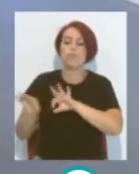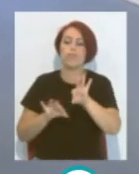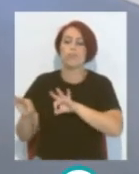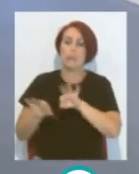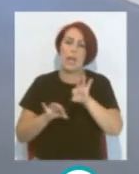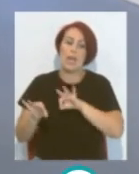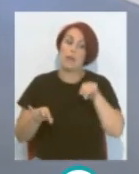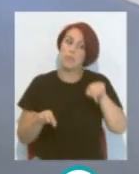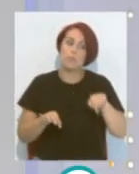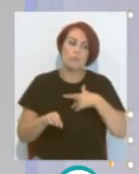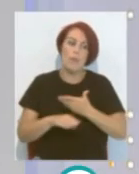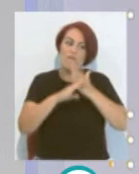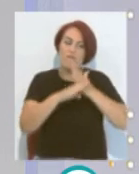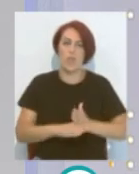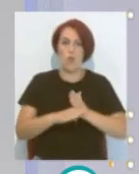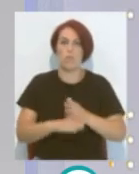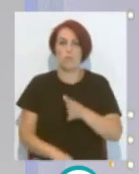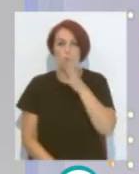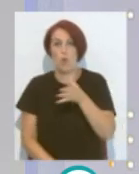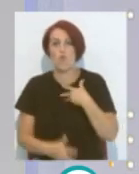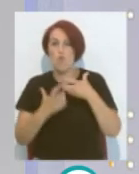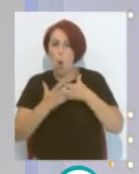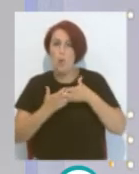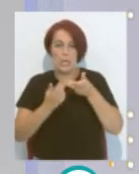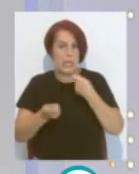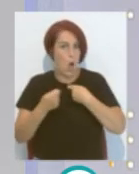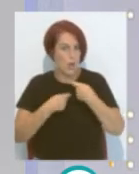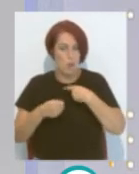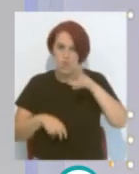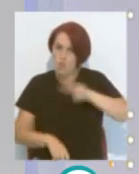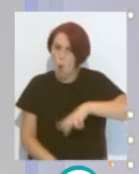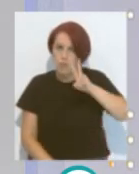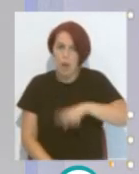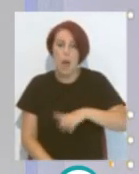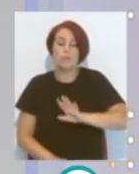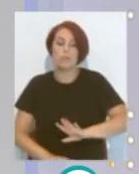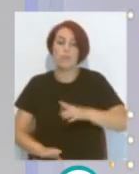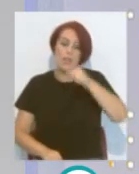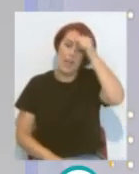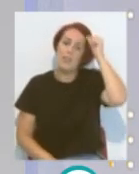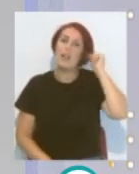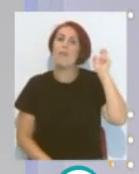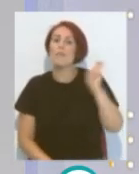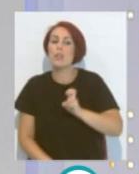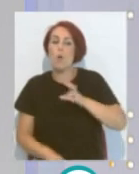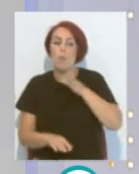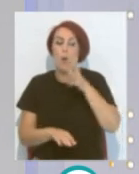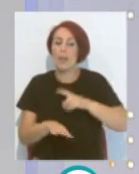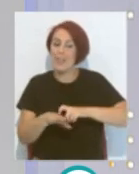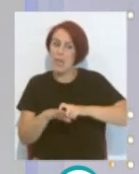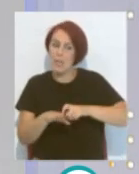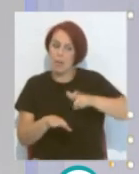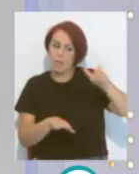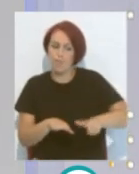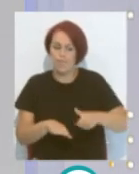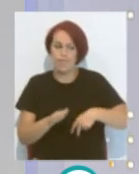por detrás Y por los costados De Garrido Sí Porque la lucha Nunca la negoció Incluso desde la llegada De Cervera Por sus características Era un futbolista Que